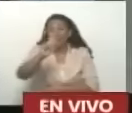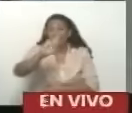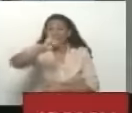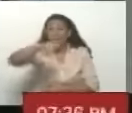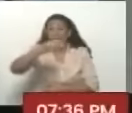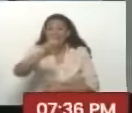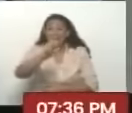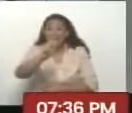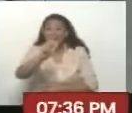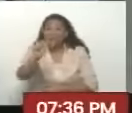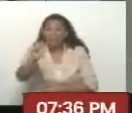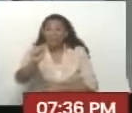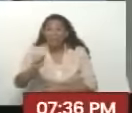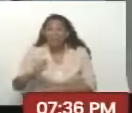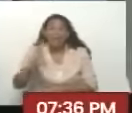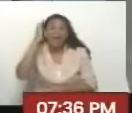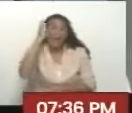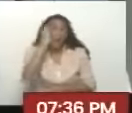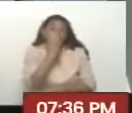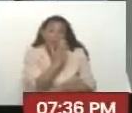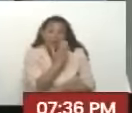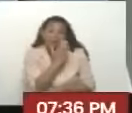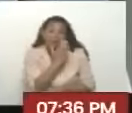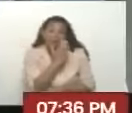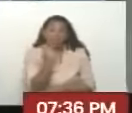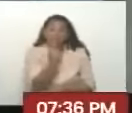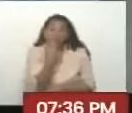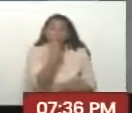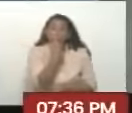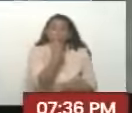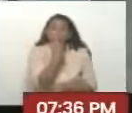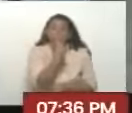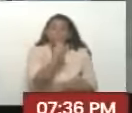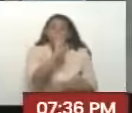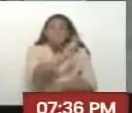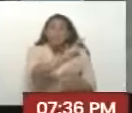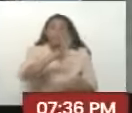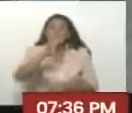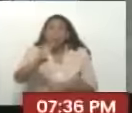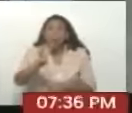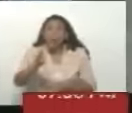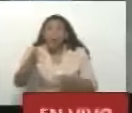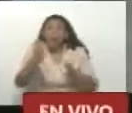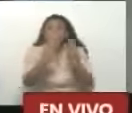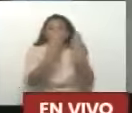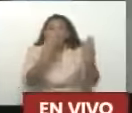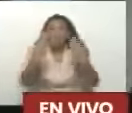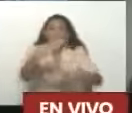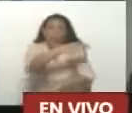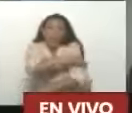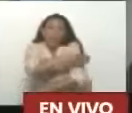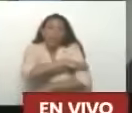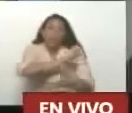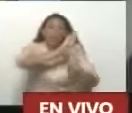Enrique Capriles Radonjki Tiene nada más Y nada menos Que 24 tarjetas De la oposición